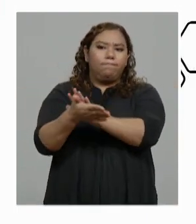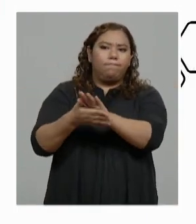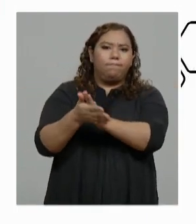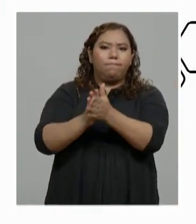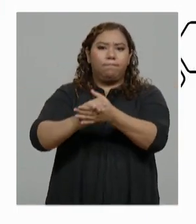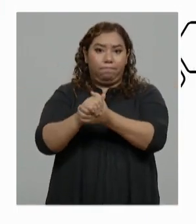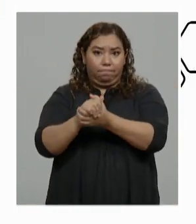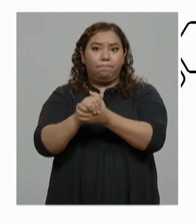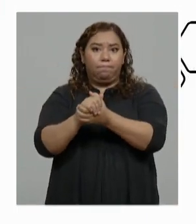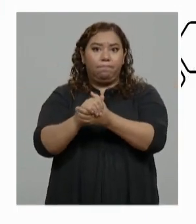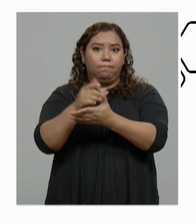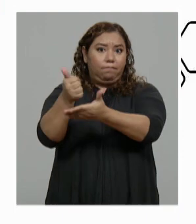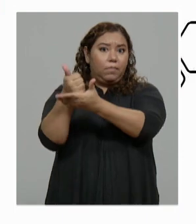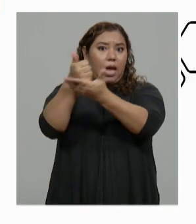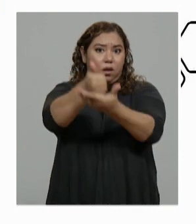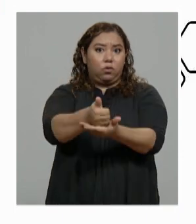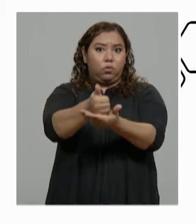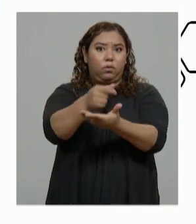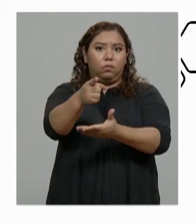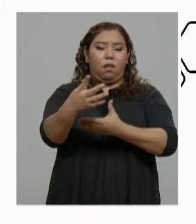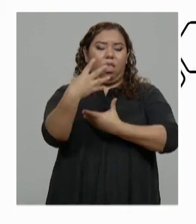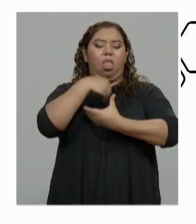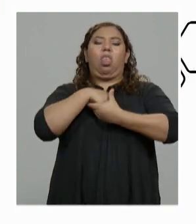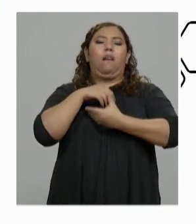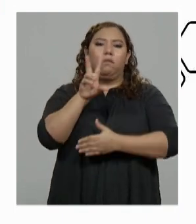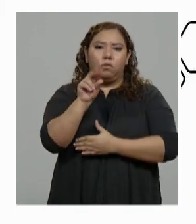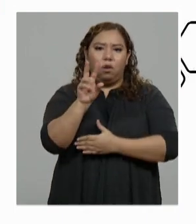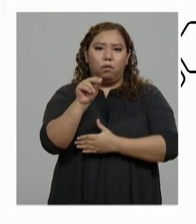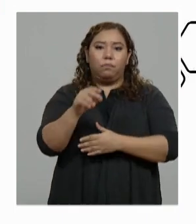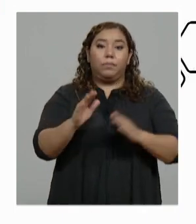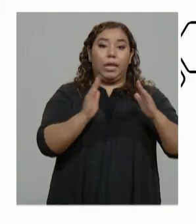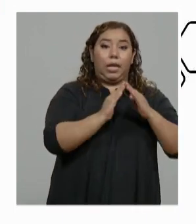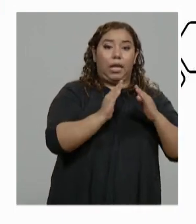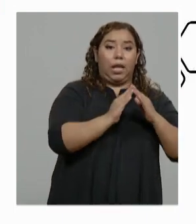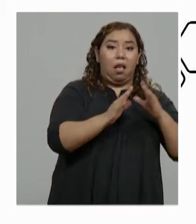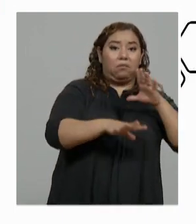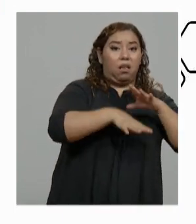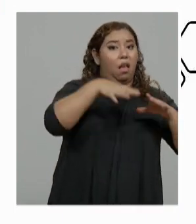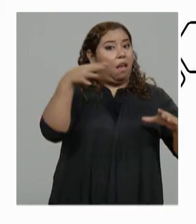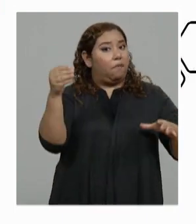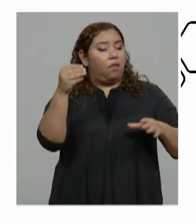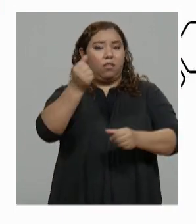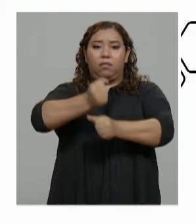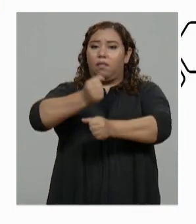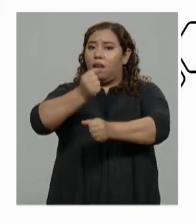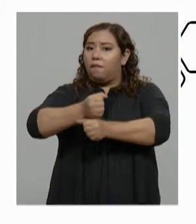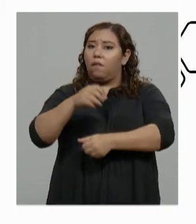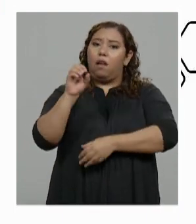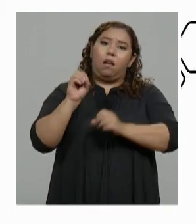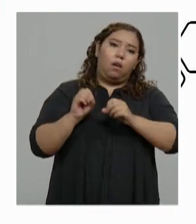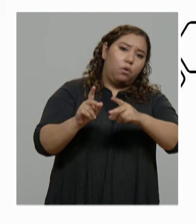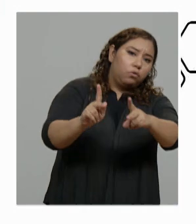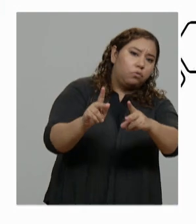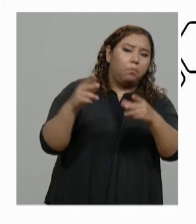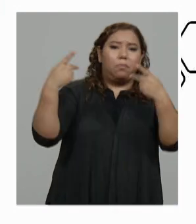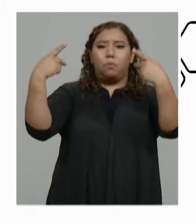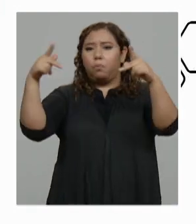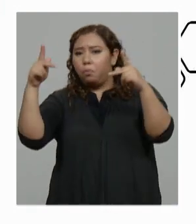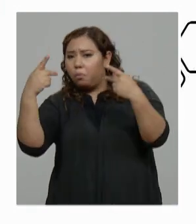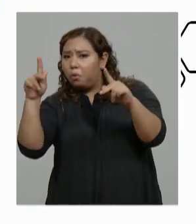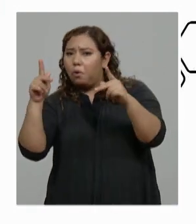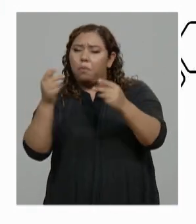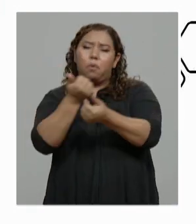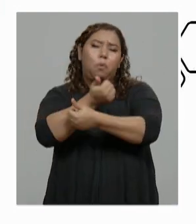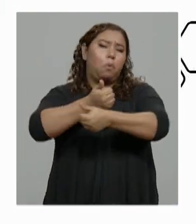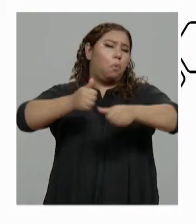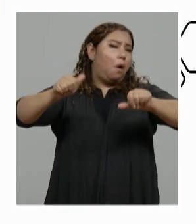contagie. Pero no olvidar, si vamos a salir de casa, ya sea a trabajar, al supermercado, a la pulpería, a lo que